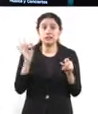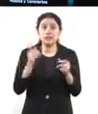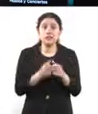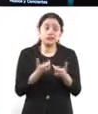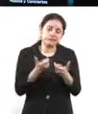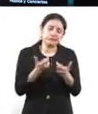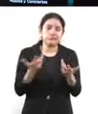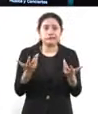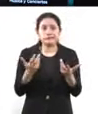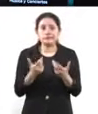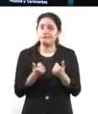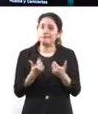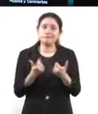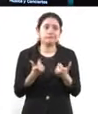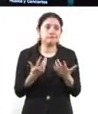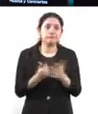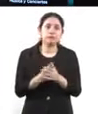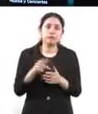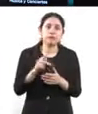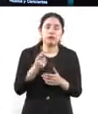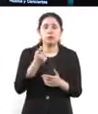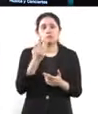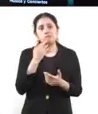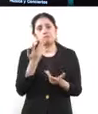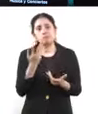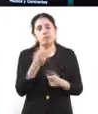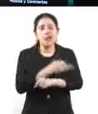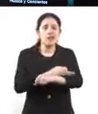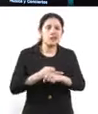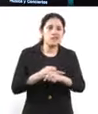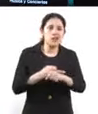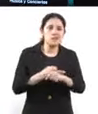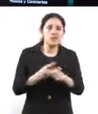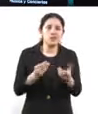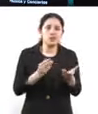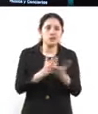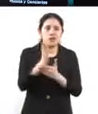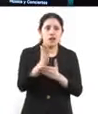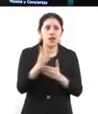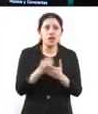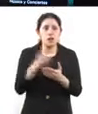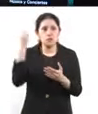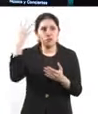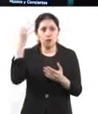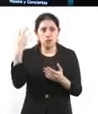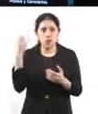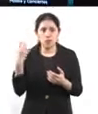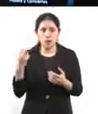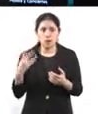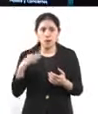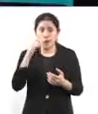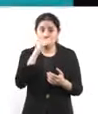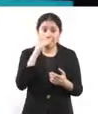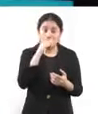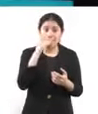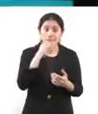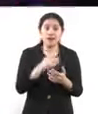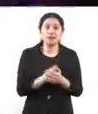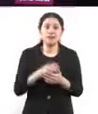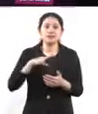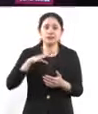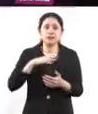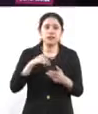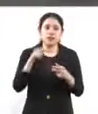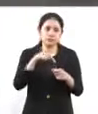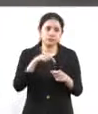presupuesto este fin de semana, pero quieres ir a sacar a la familia, pues le pones eventos gratuitos y te va a mostrar toda la oferta gratuita que existe en la Ciudad de México.